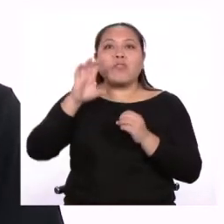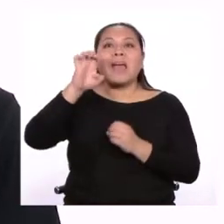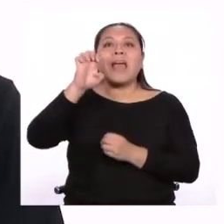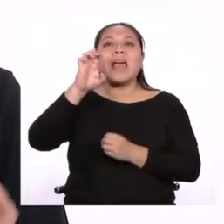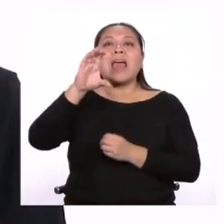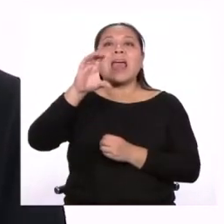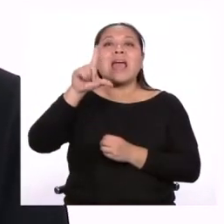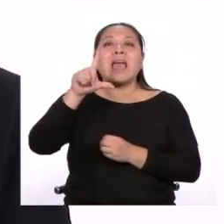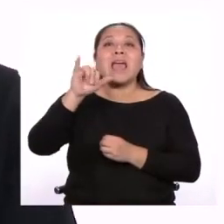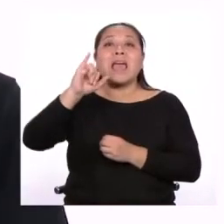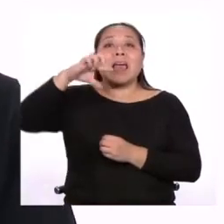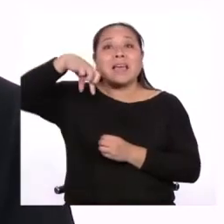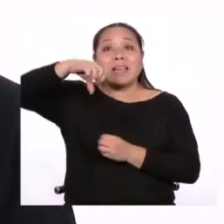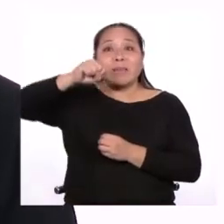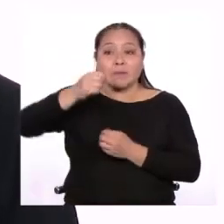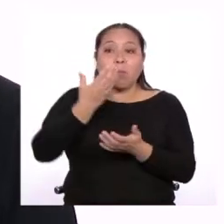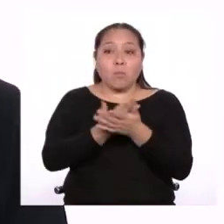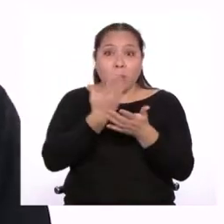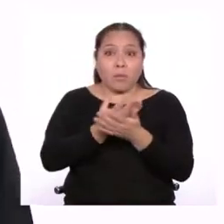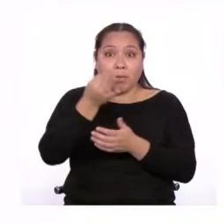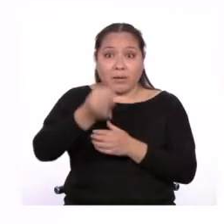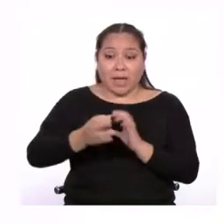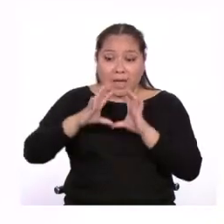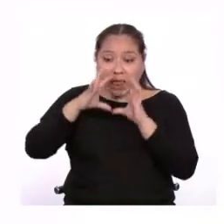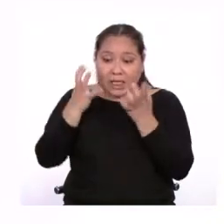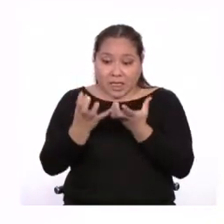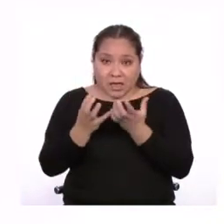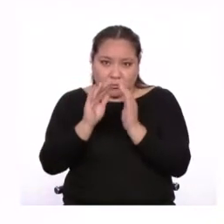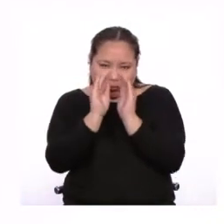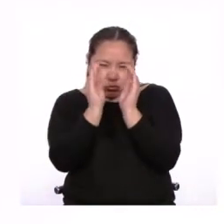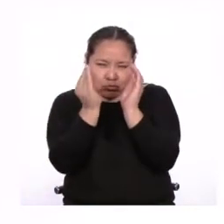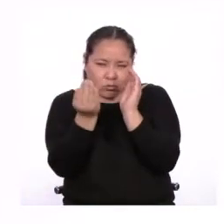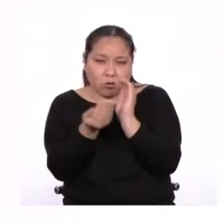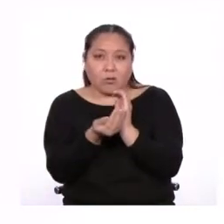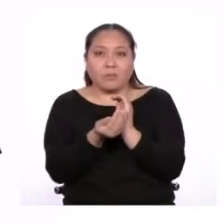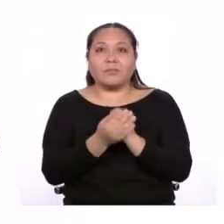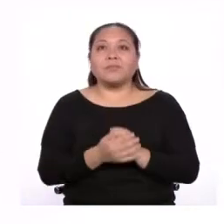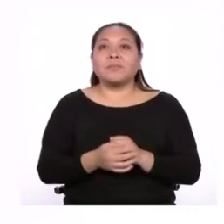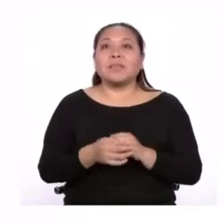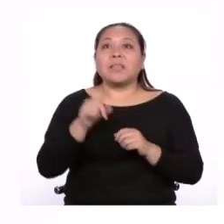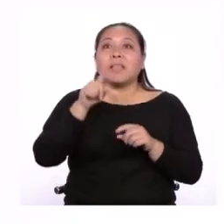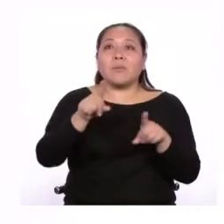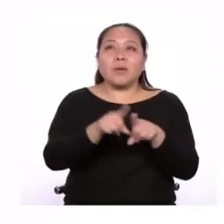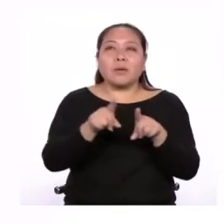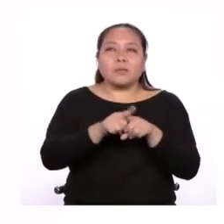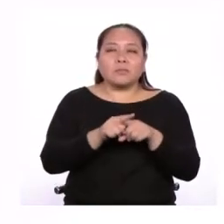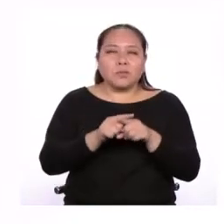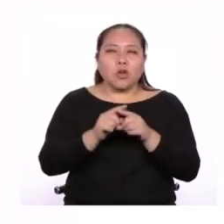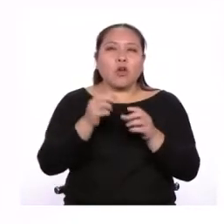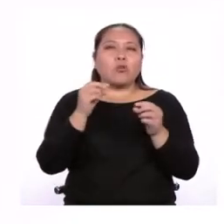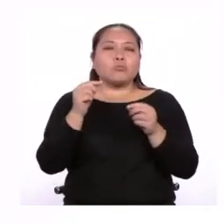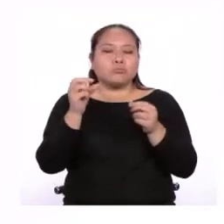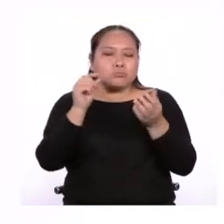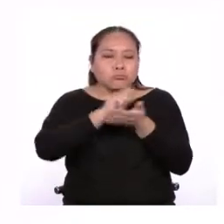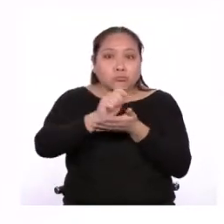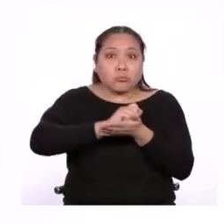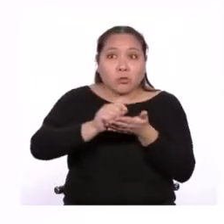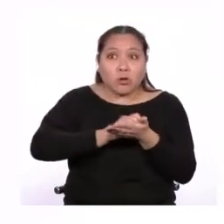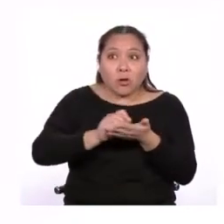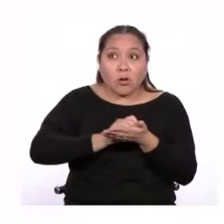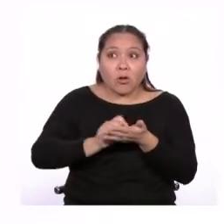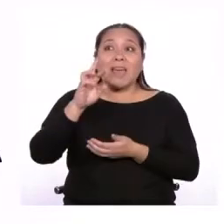confirma que la Tierra es redonda. Además, deberás replicar los cálculos y el razonamiento que utilizó